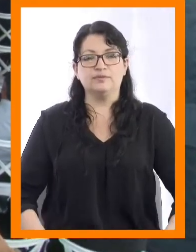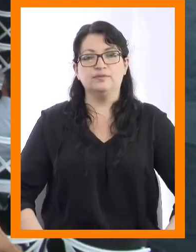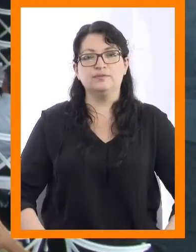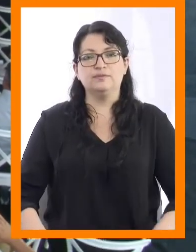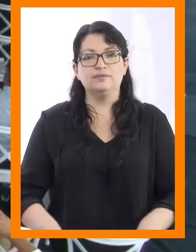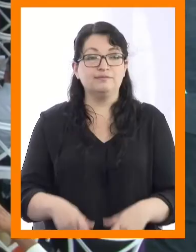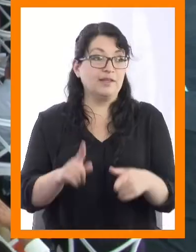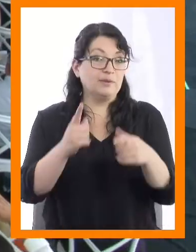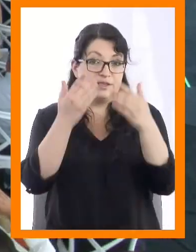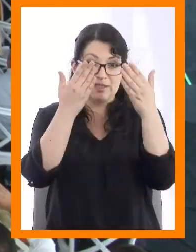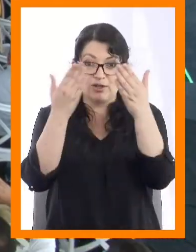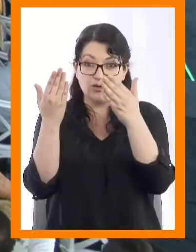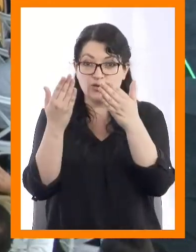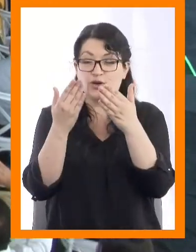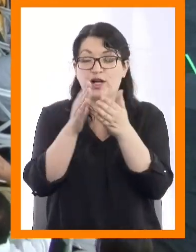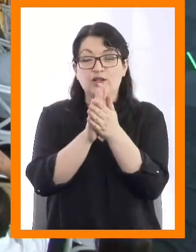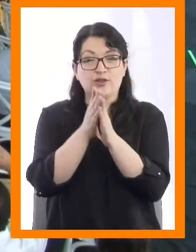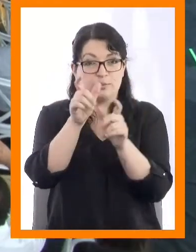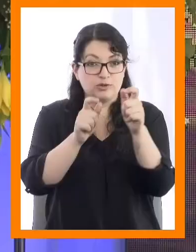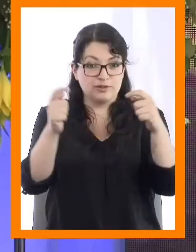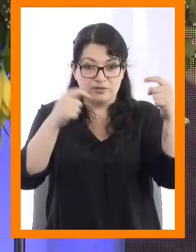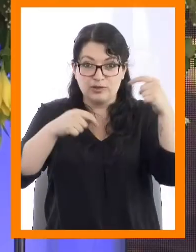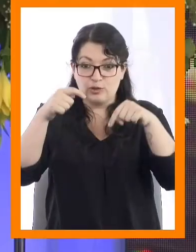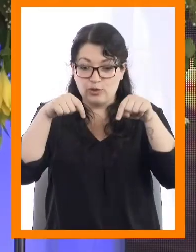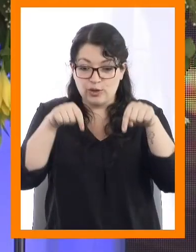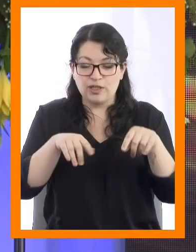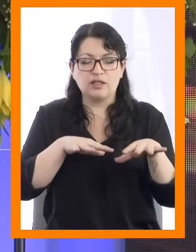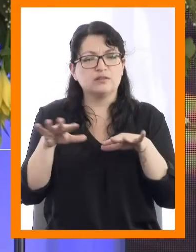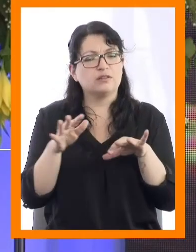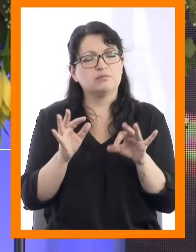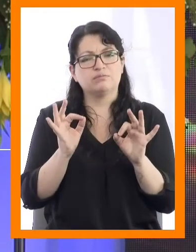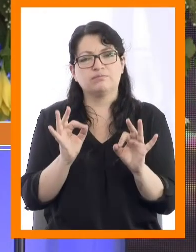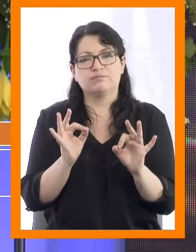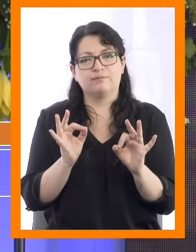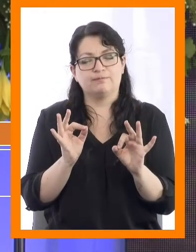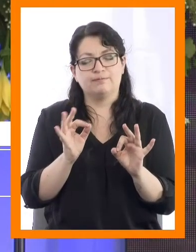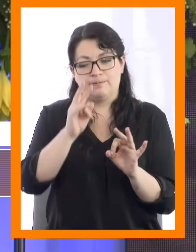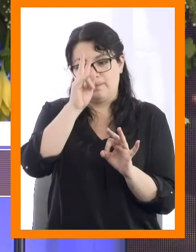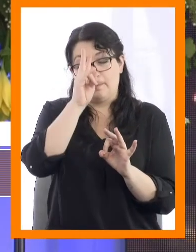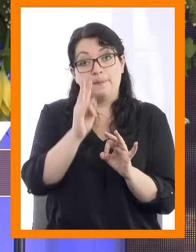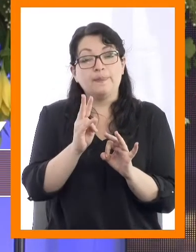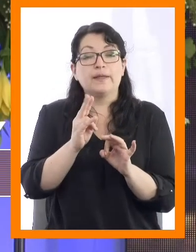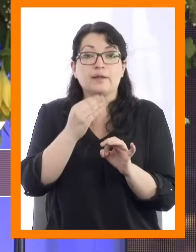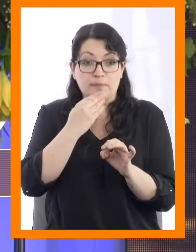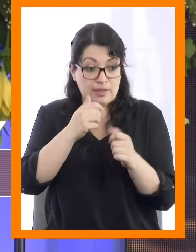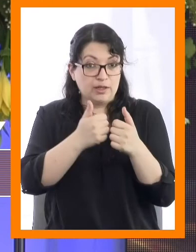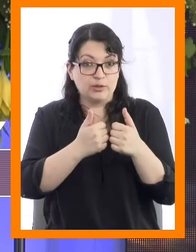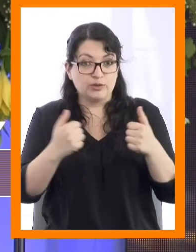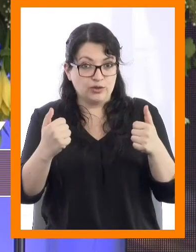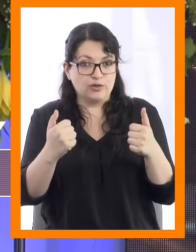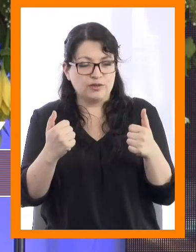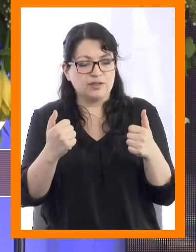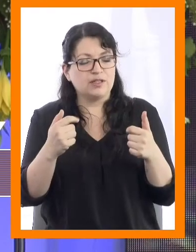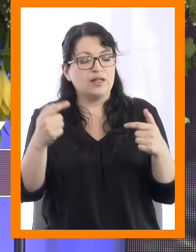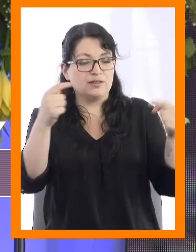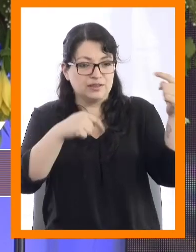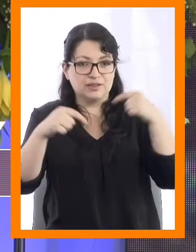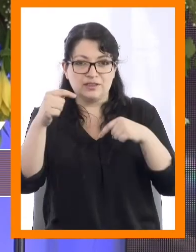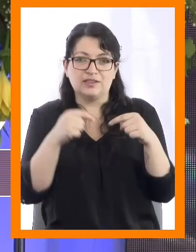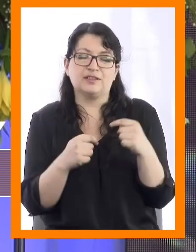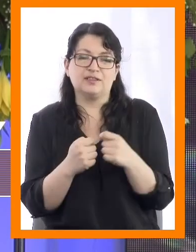Un saludo a todos quienes nos acompañan hoy en esta solemne ceremonia. A las autoridades que nos distinguen con su presencia.